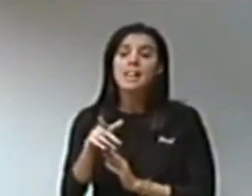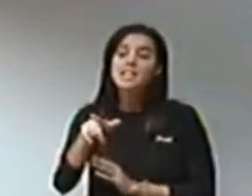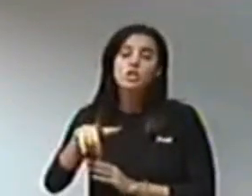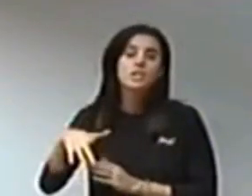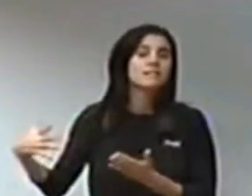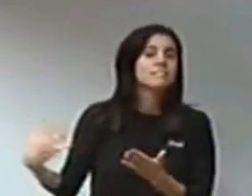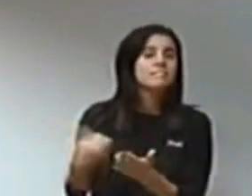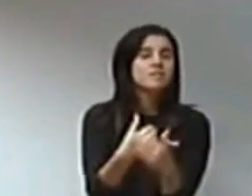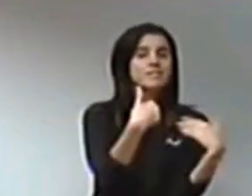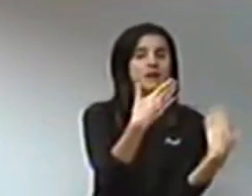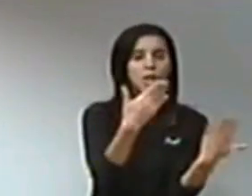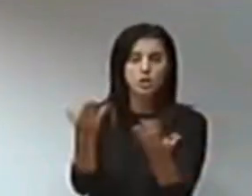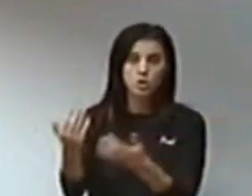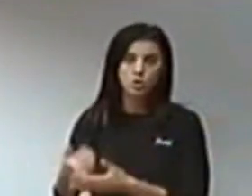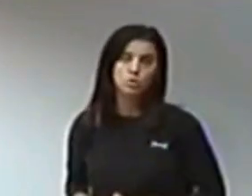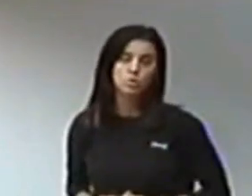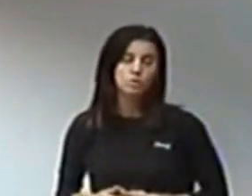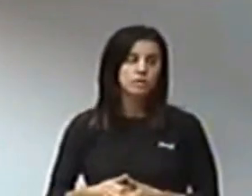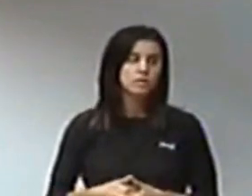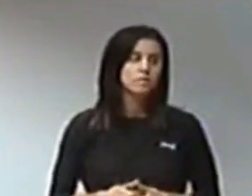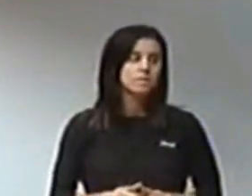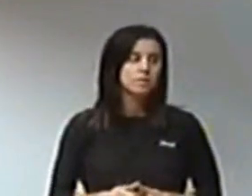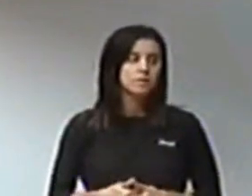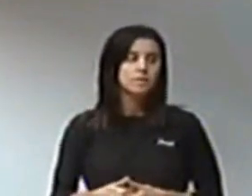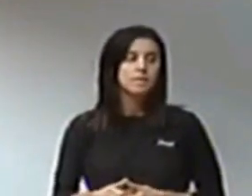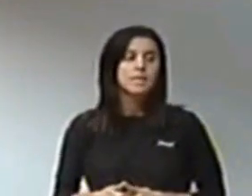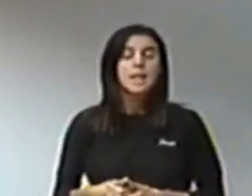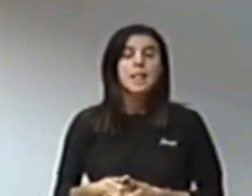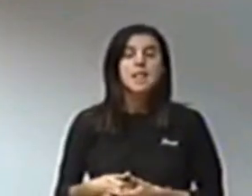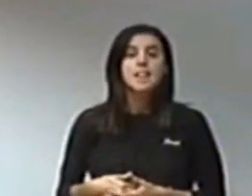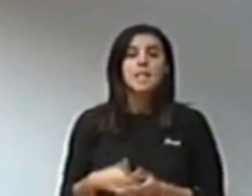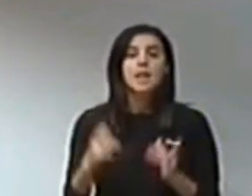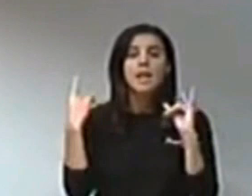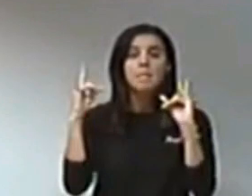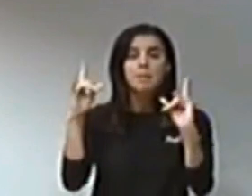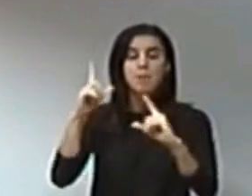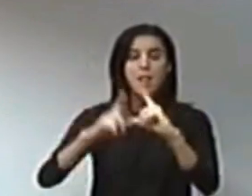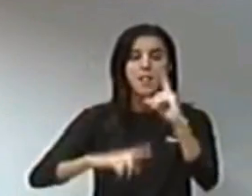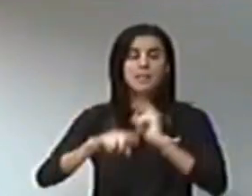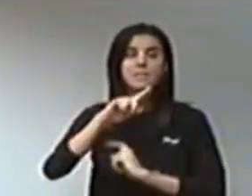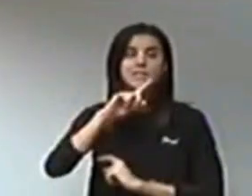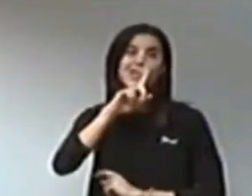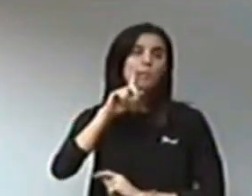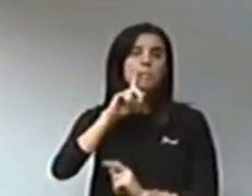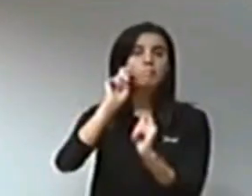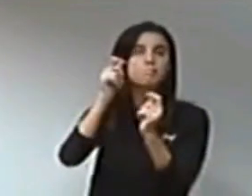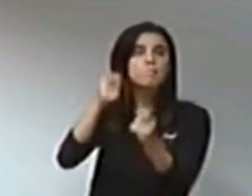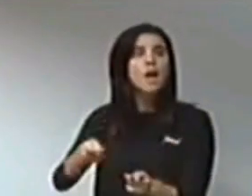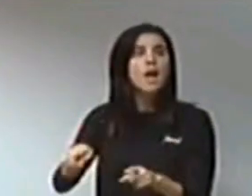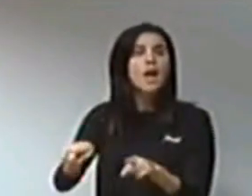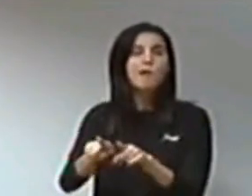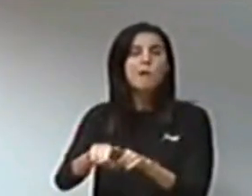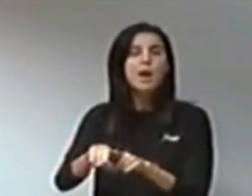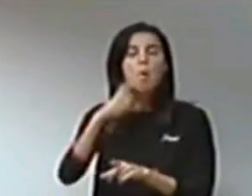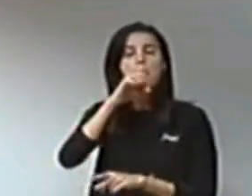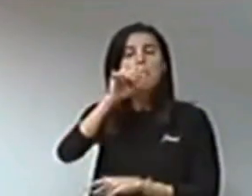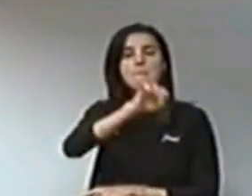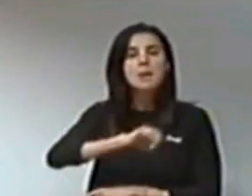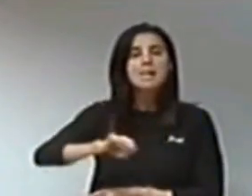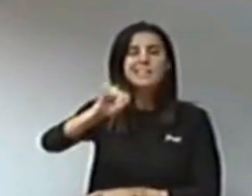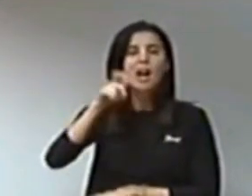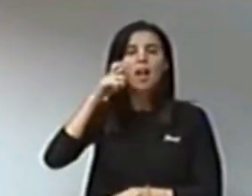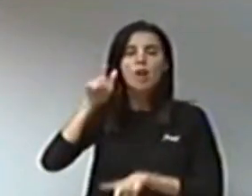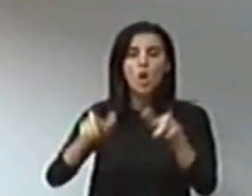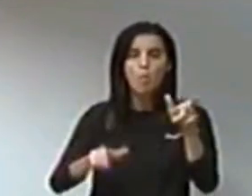Es un ámbito que sobrepasa lo local. El palmeral del Elche, yo lo llamo un oasis patrimonio de la humanidad.